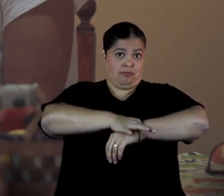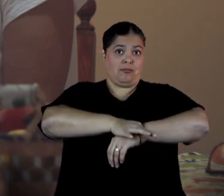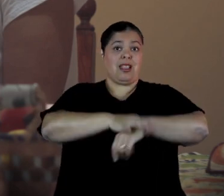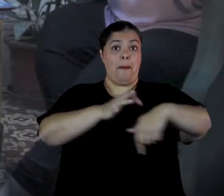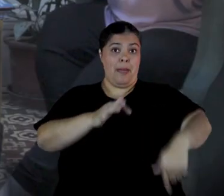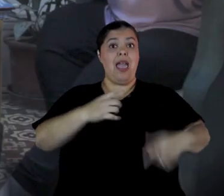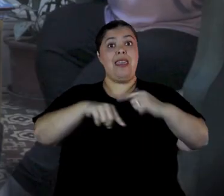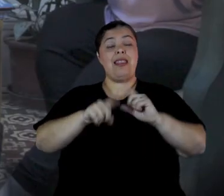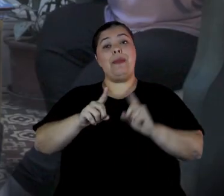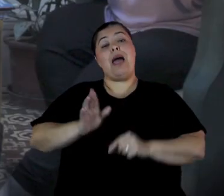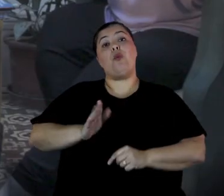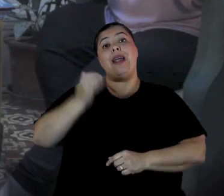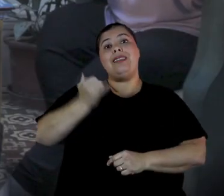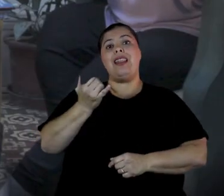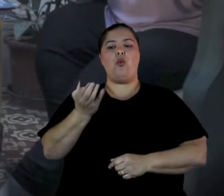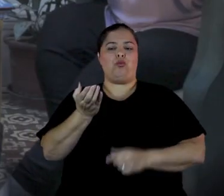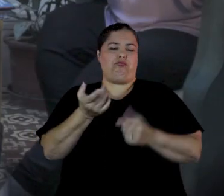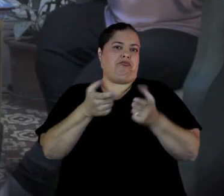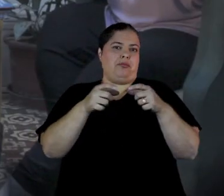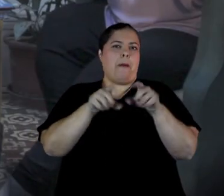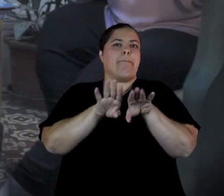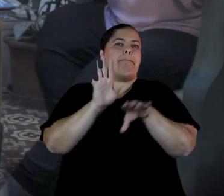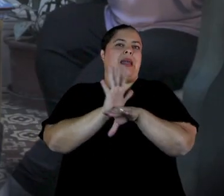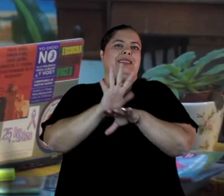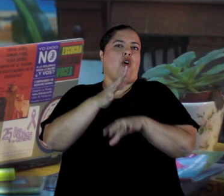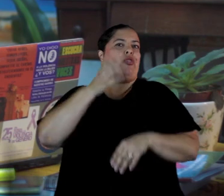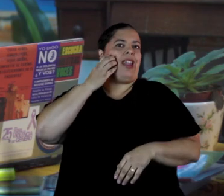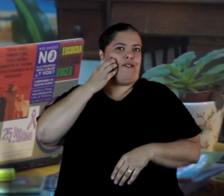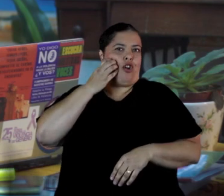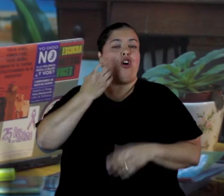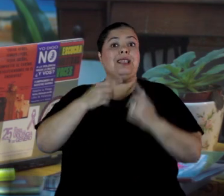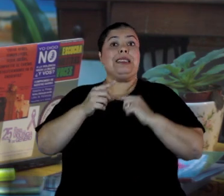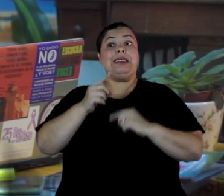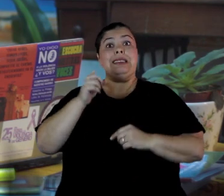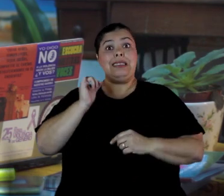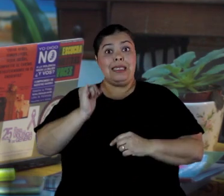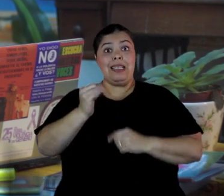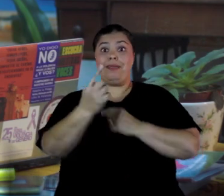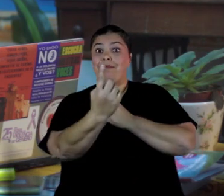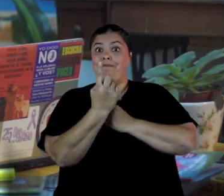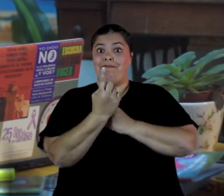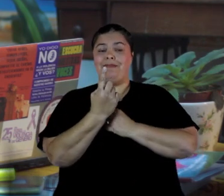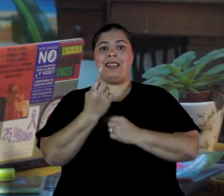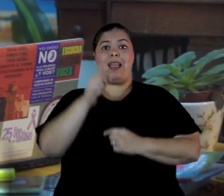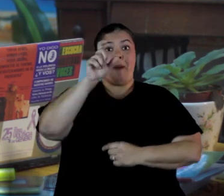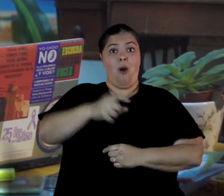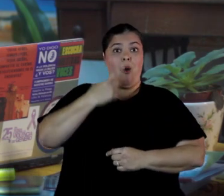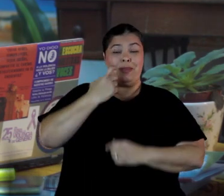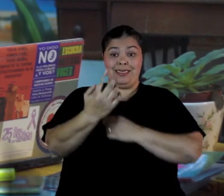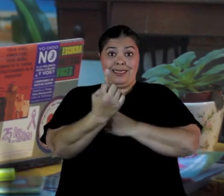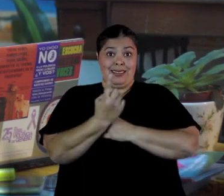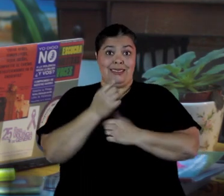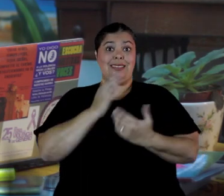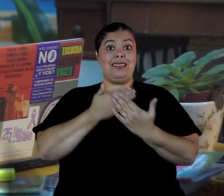aparatito que es como un teléfono, el cual suena en caso de que el agresor esté cerca del radio donde ella se